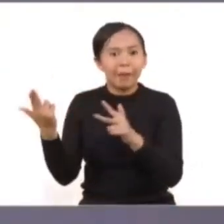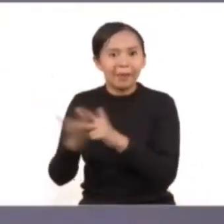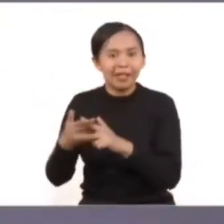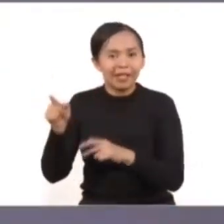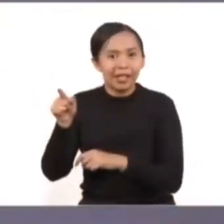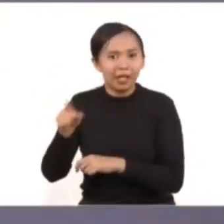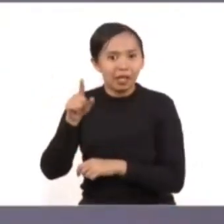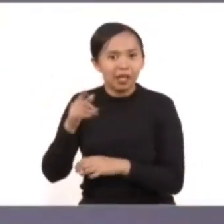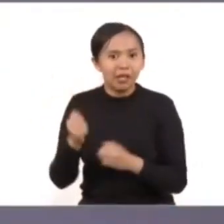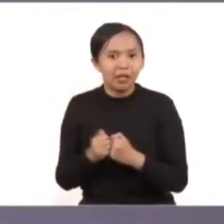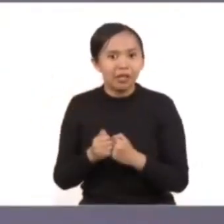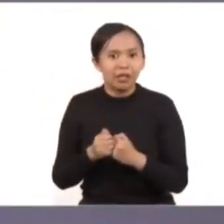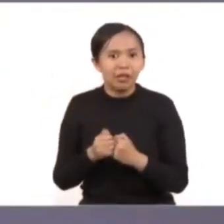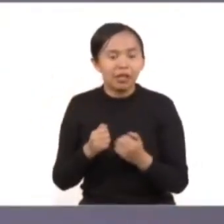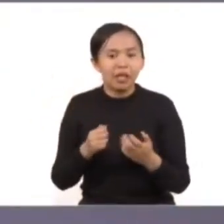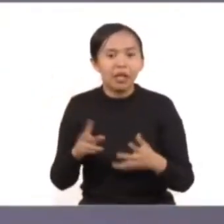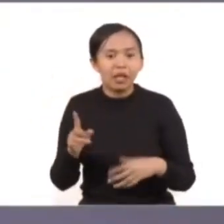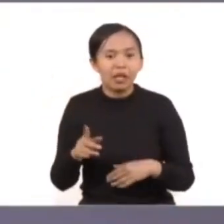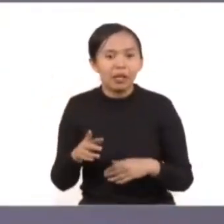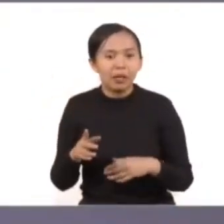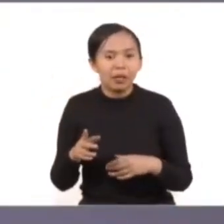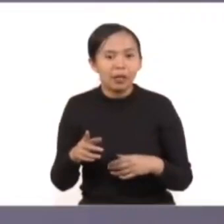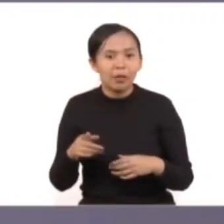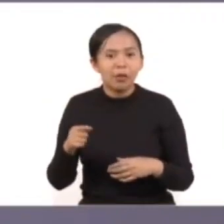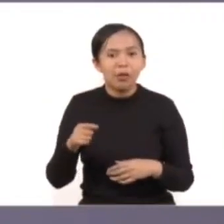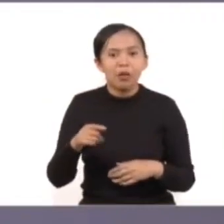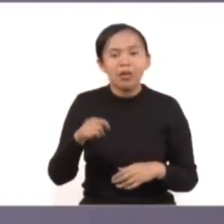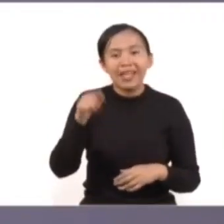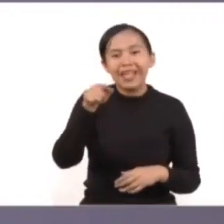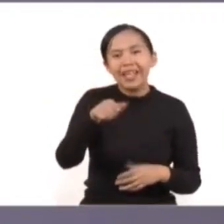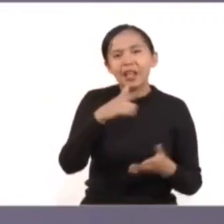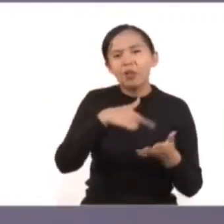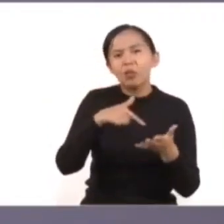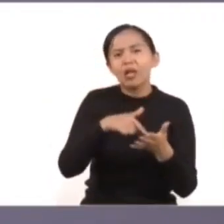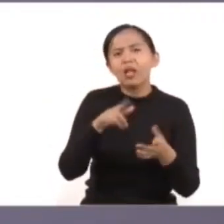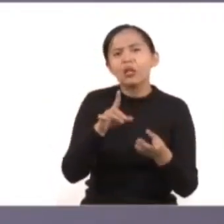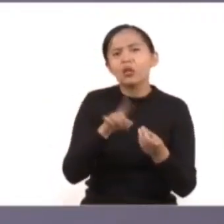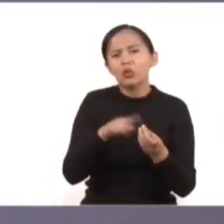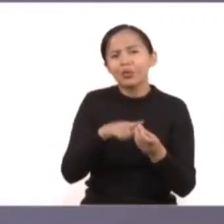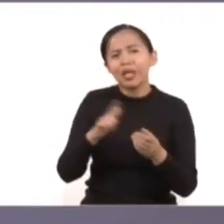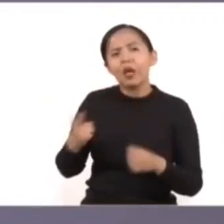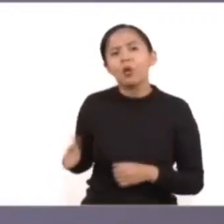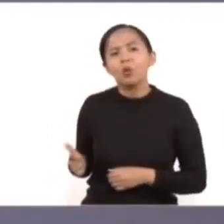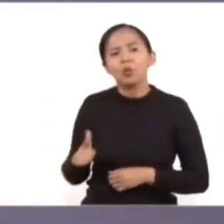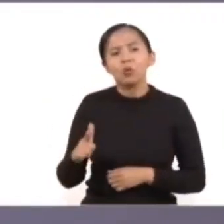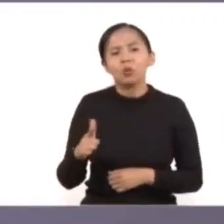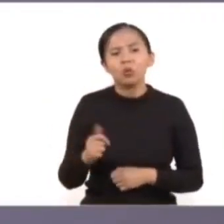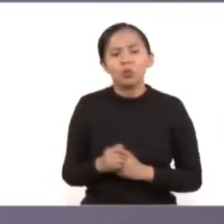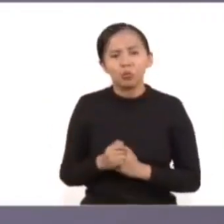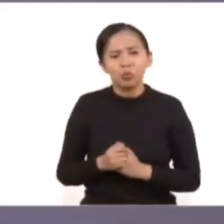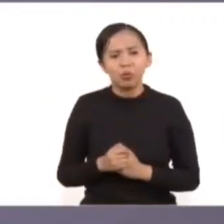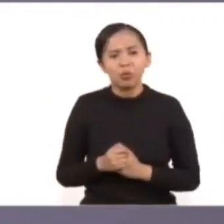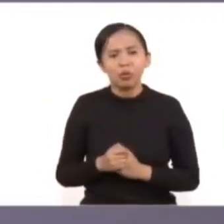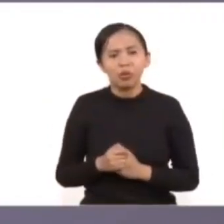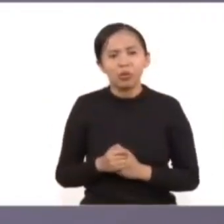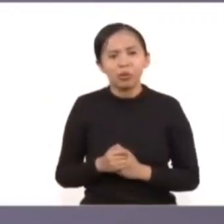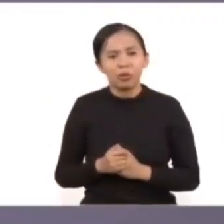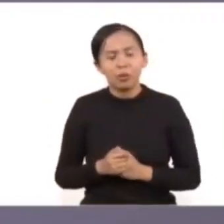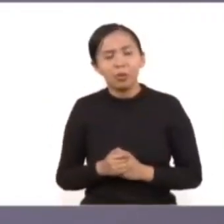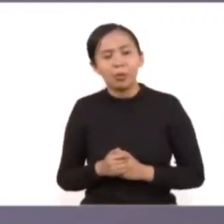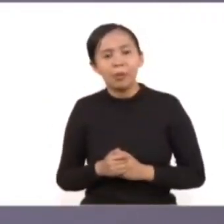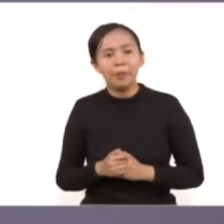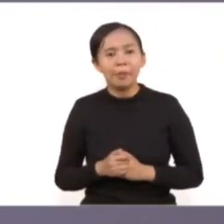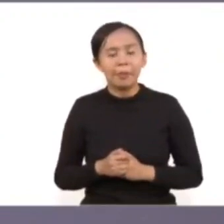la persona a la que se refiere la decisión correspondiente ocurre en Guanajuato y se viene a manifestar una parte de